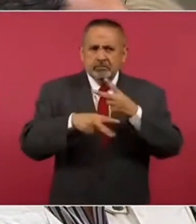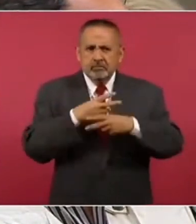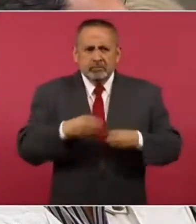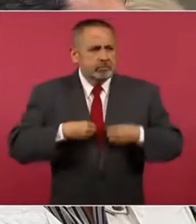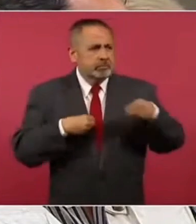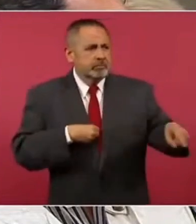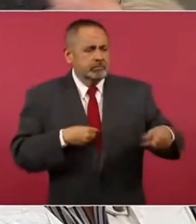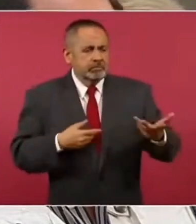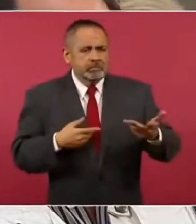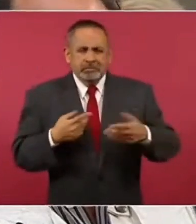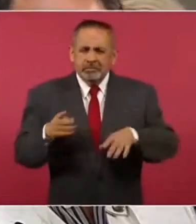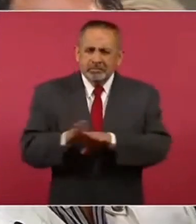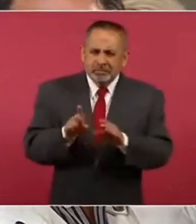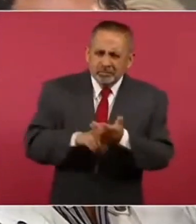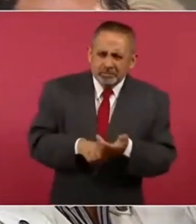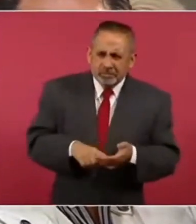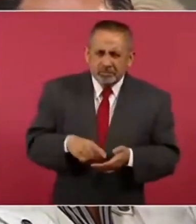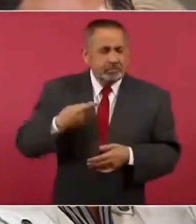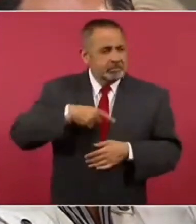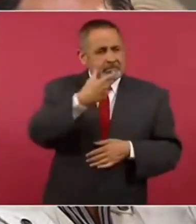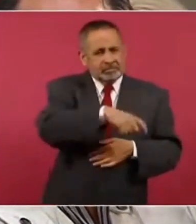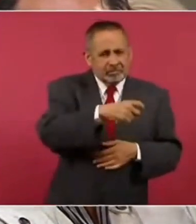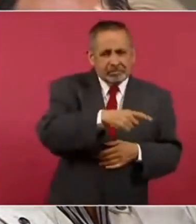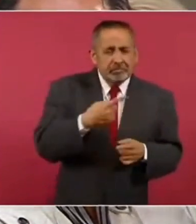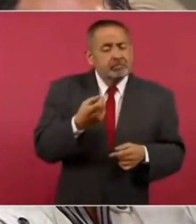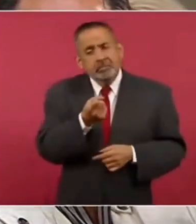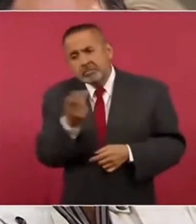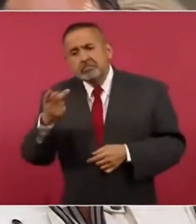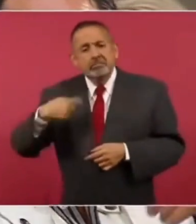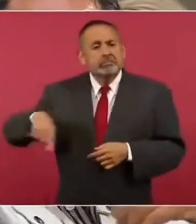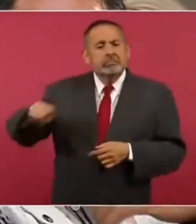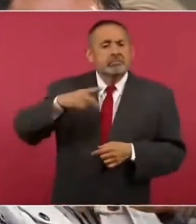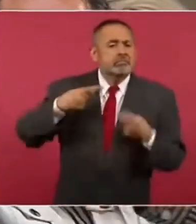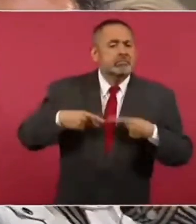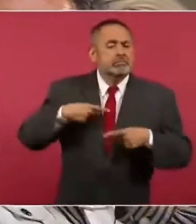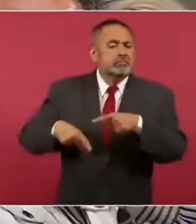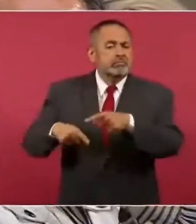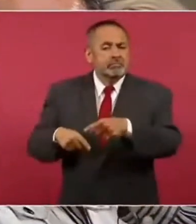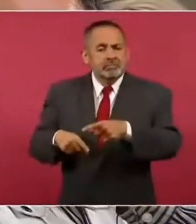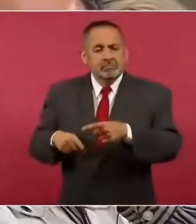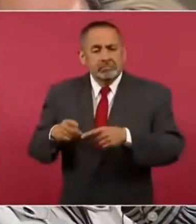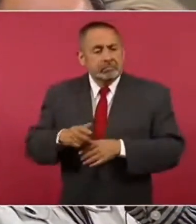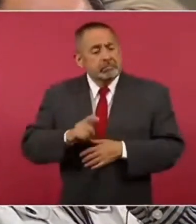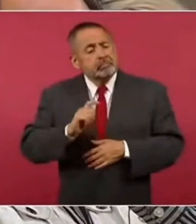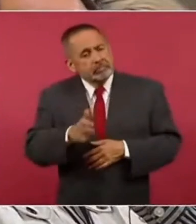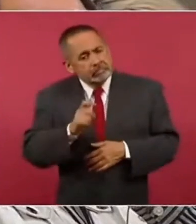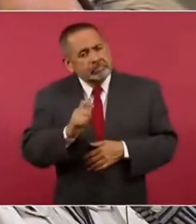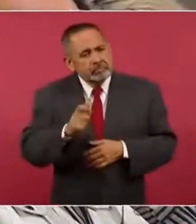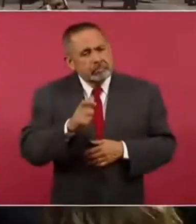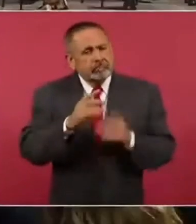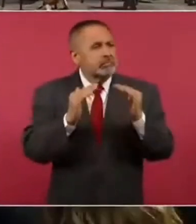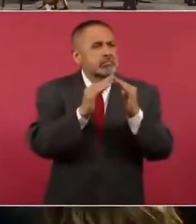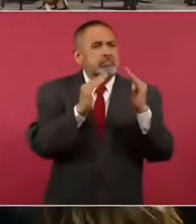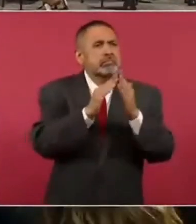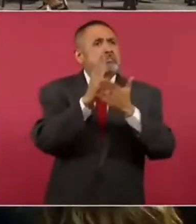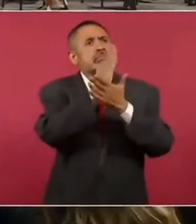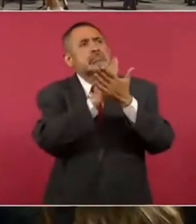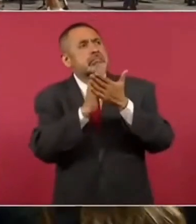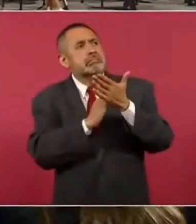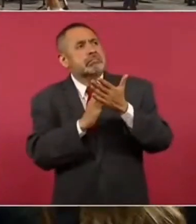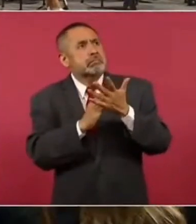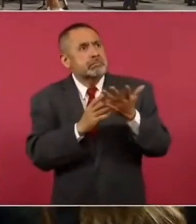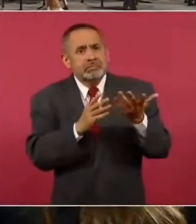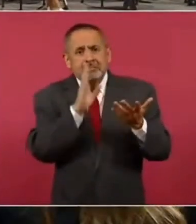Eso es para gente de recursos, pero también hay otras personas que están pagando una casa que se cuarteó,